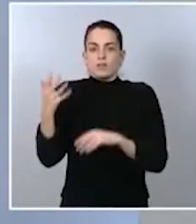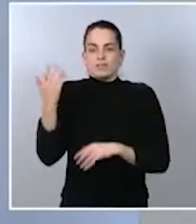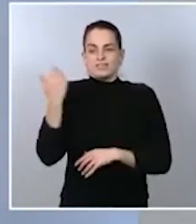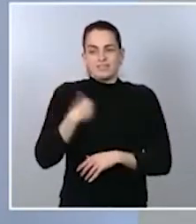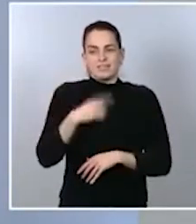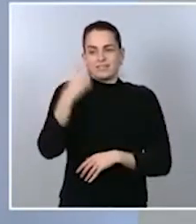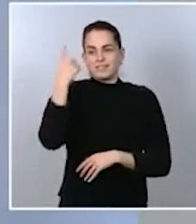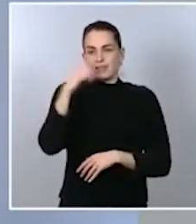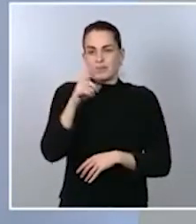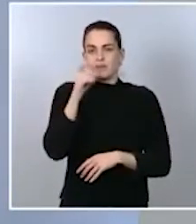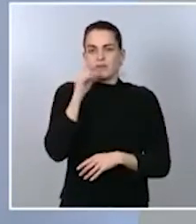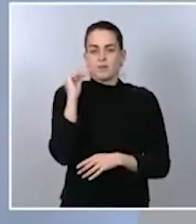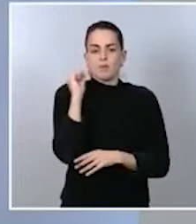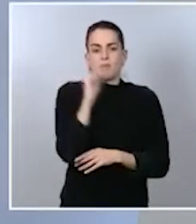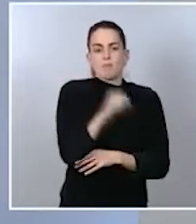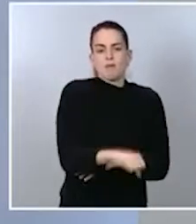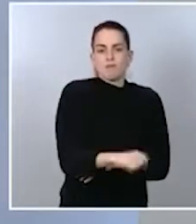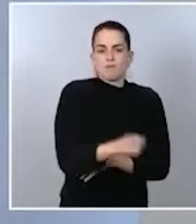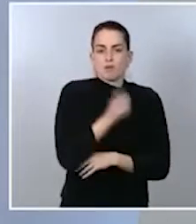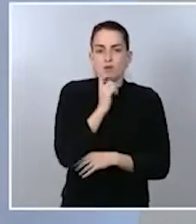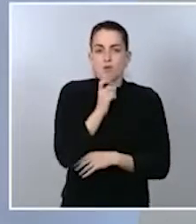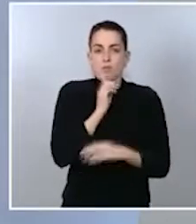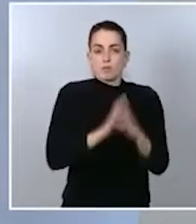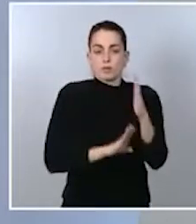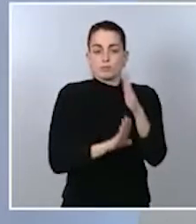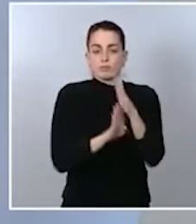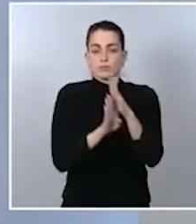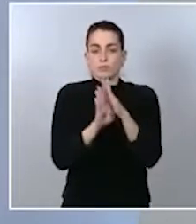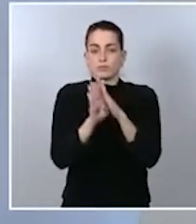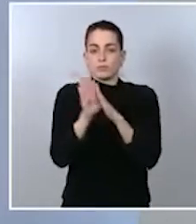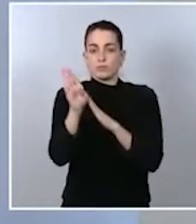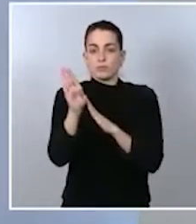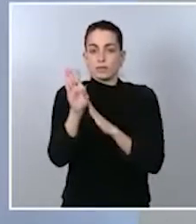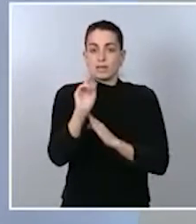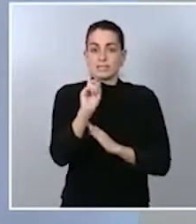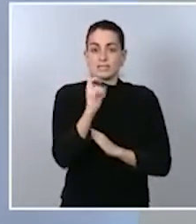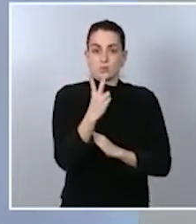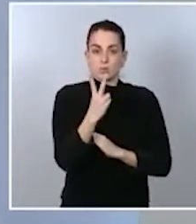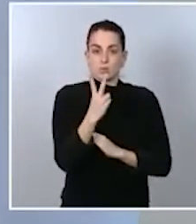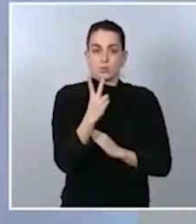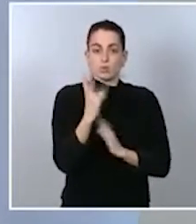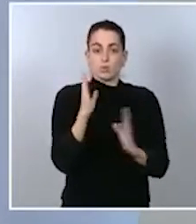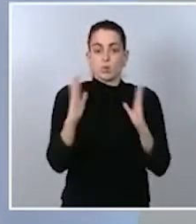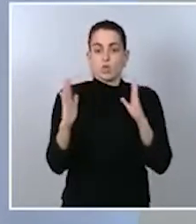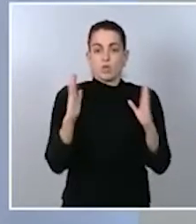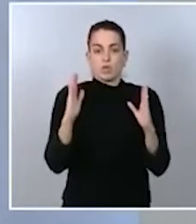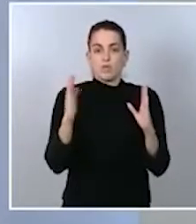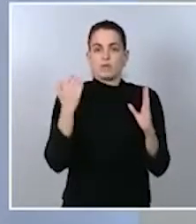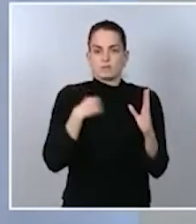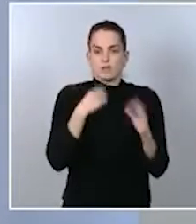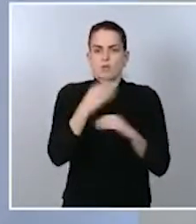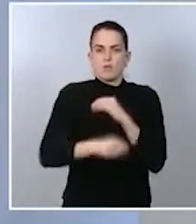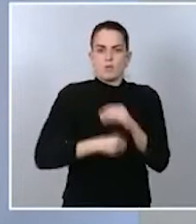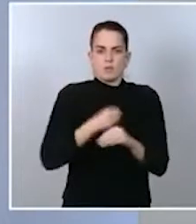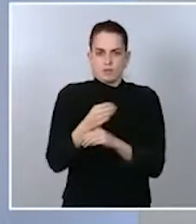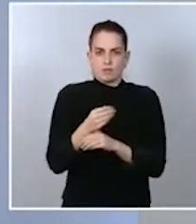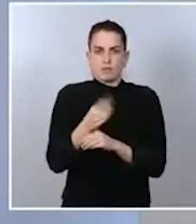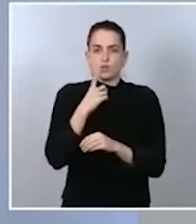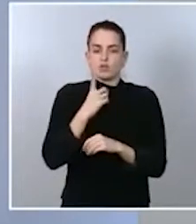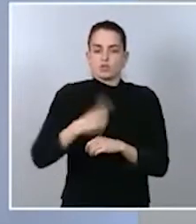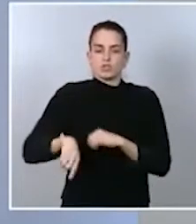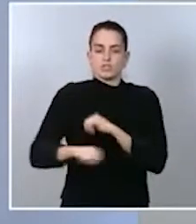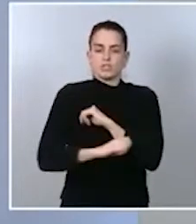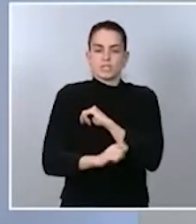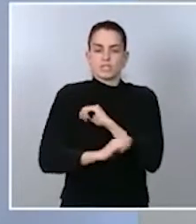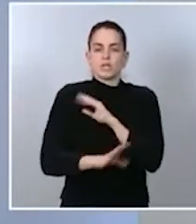el crecimiento de casos, ya lo hicimos en la segunda ola con la estrategia que tenemos vigente y en esos